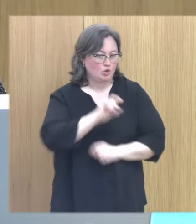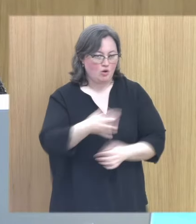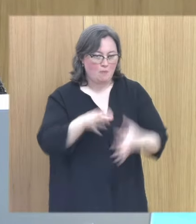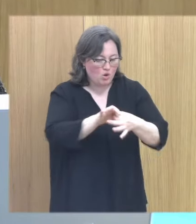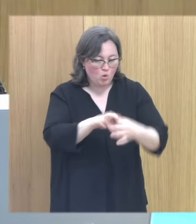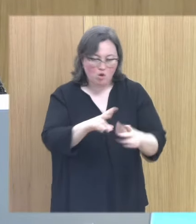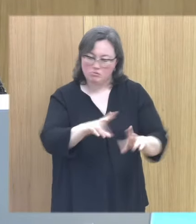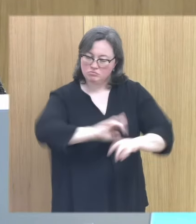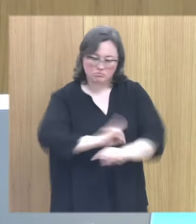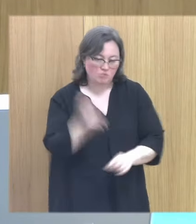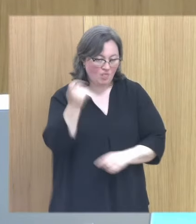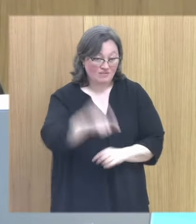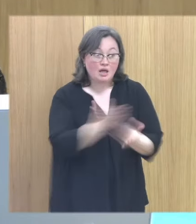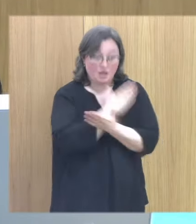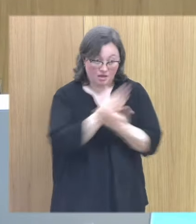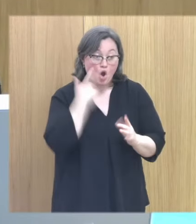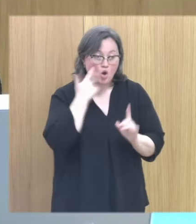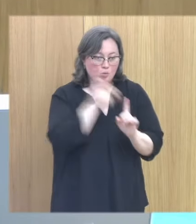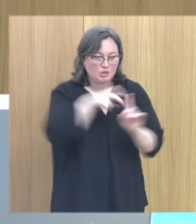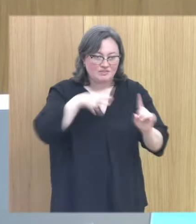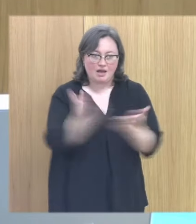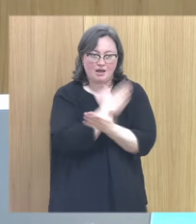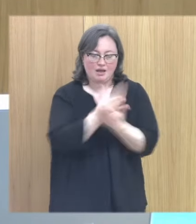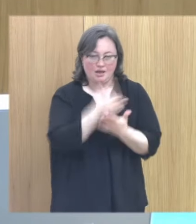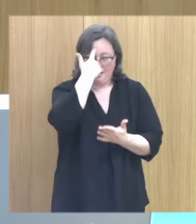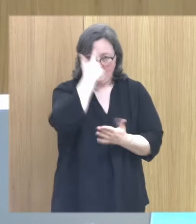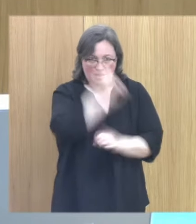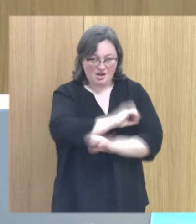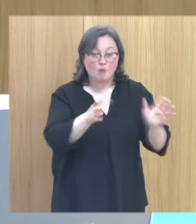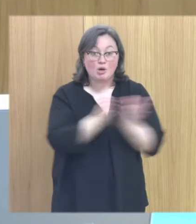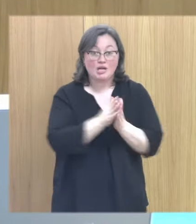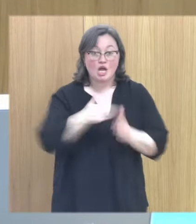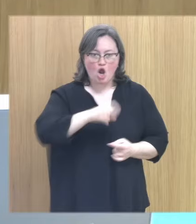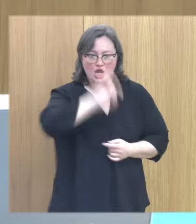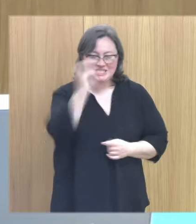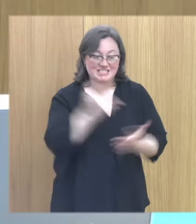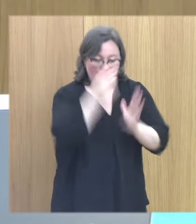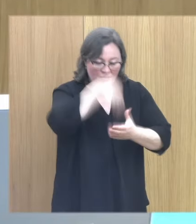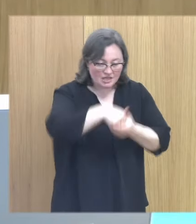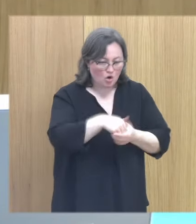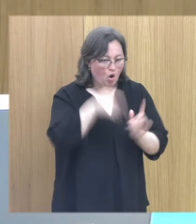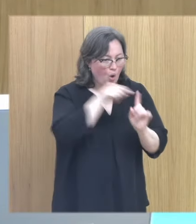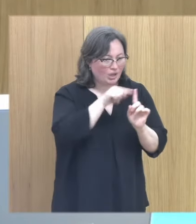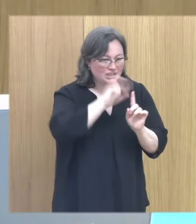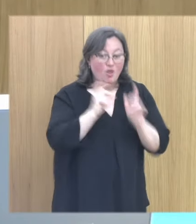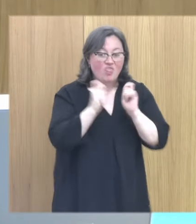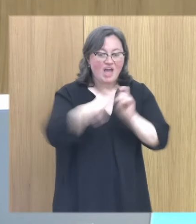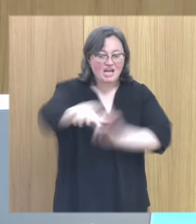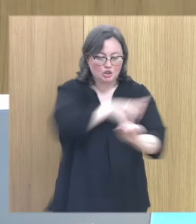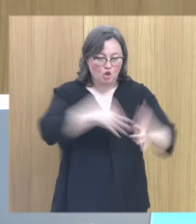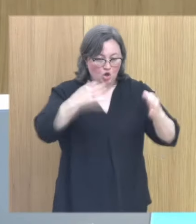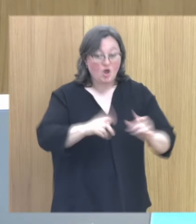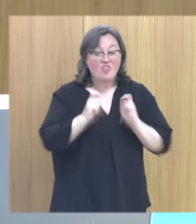sí y esta diferencia de foco es fundamental porque hay un montón de roles dentro del sistema cuyo objetivo es garantizar el entorno